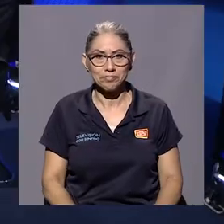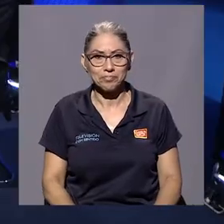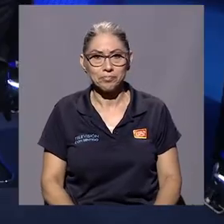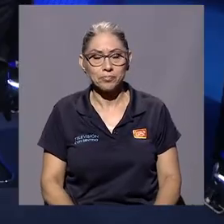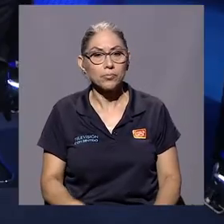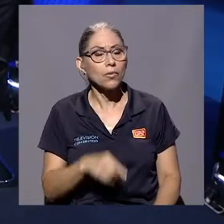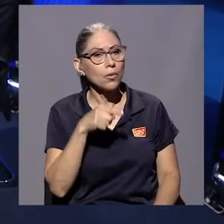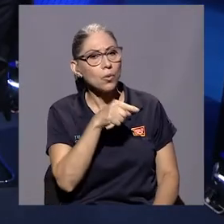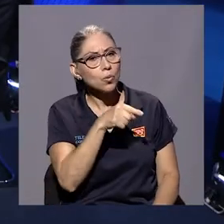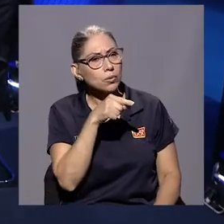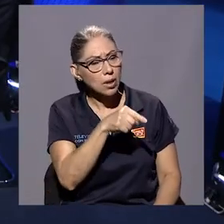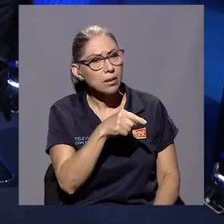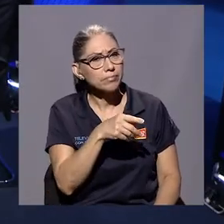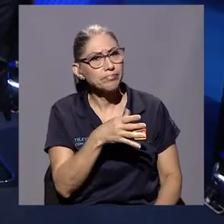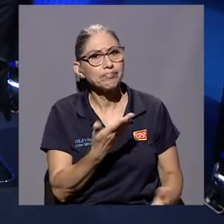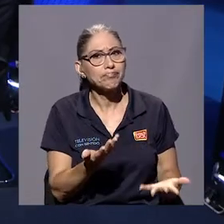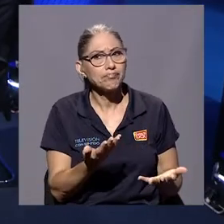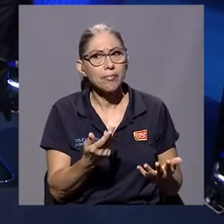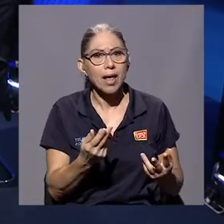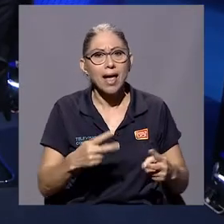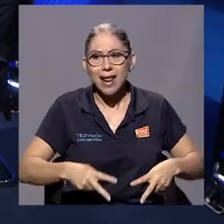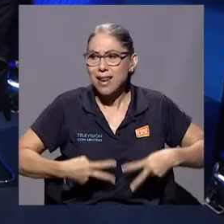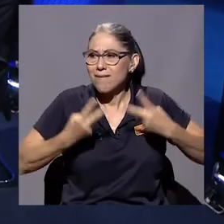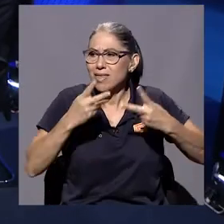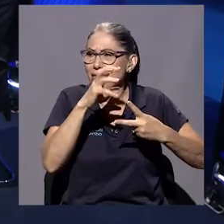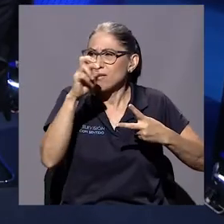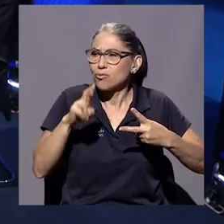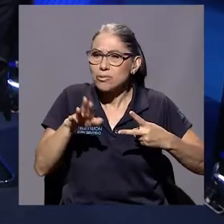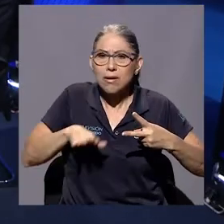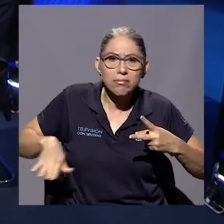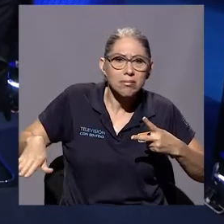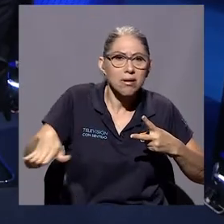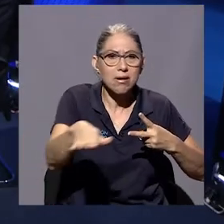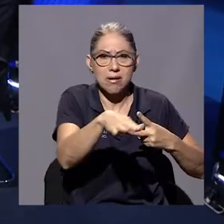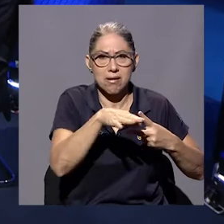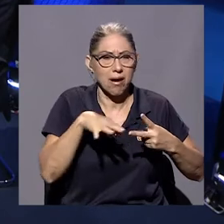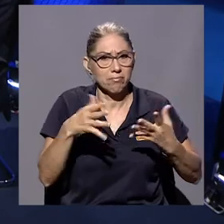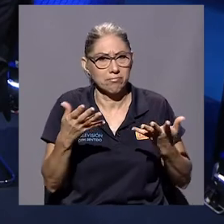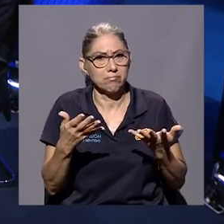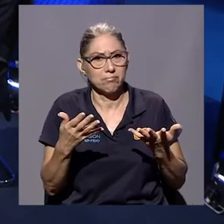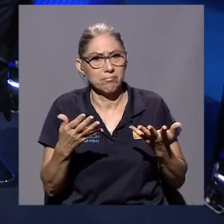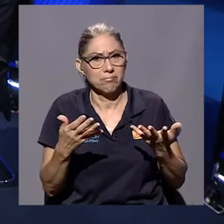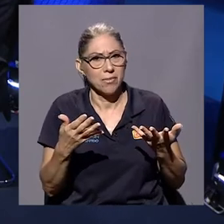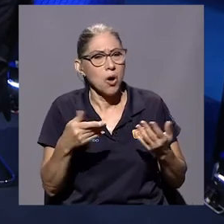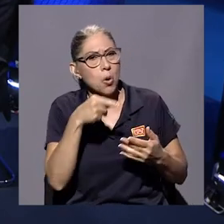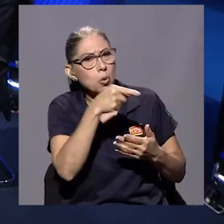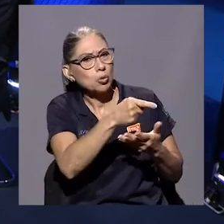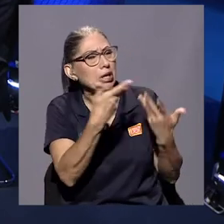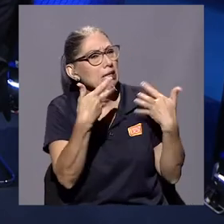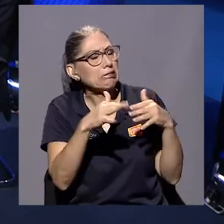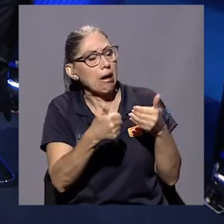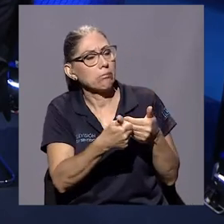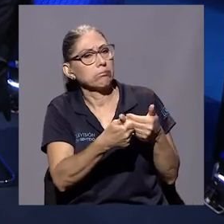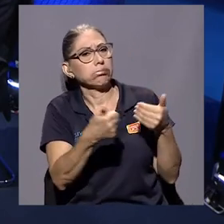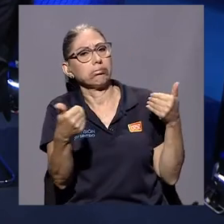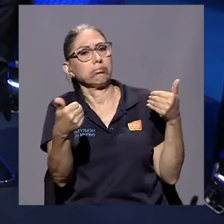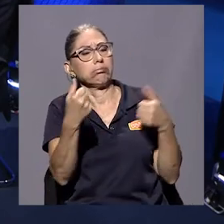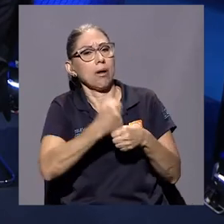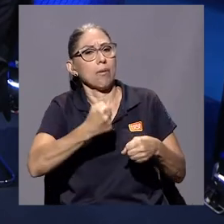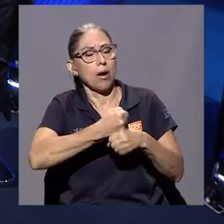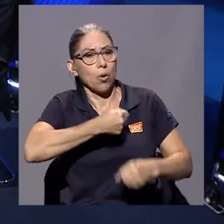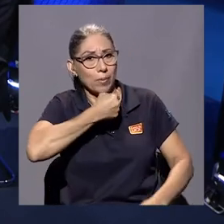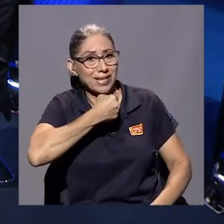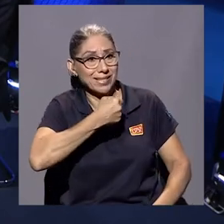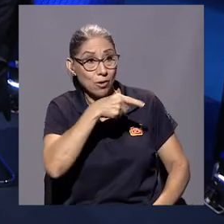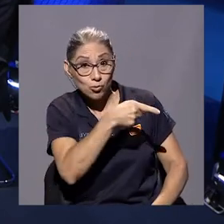Don Enrique, usted encuentra en la vida nacional, después de haberse salido mucho de lo que fue inclusive la gestión de